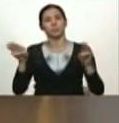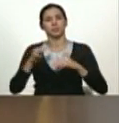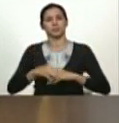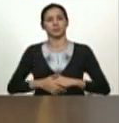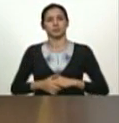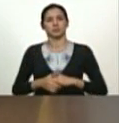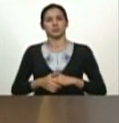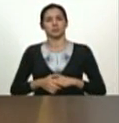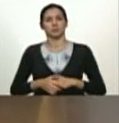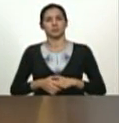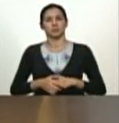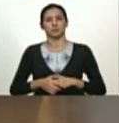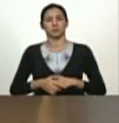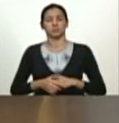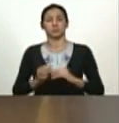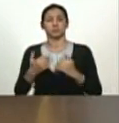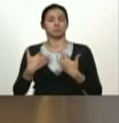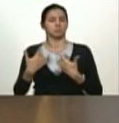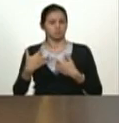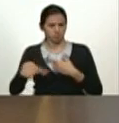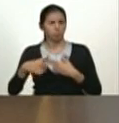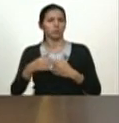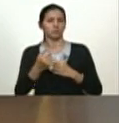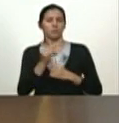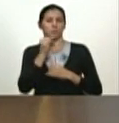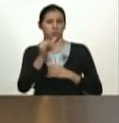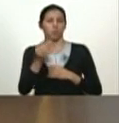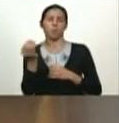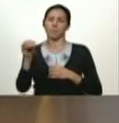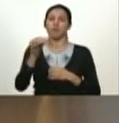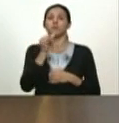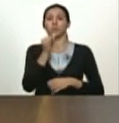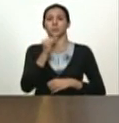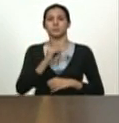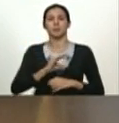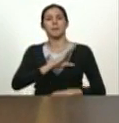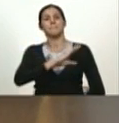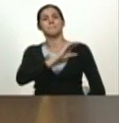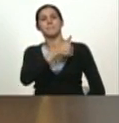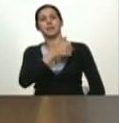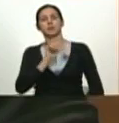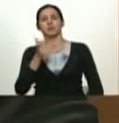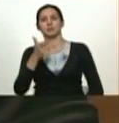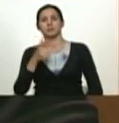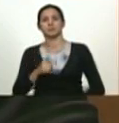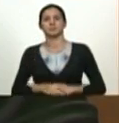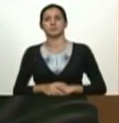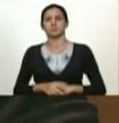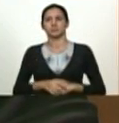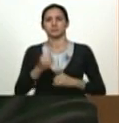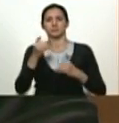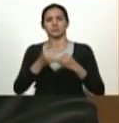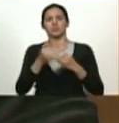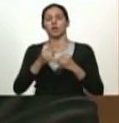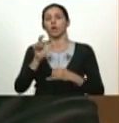con sorpresas muy importantes que vienen en los próximos días al compañero mayor general González López